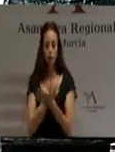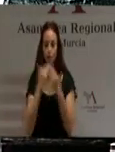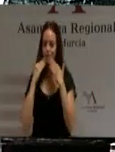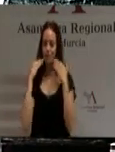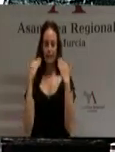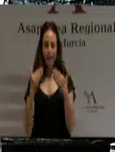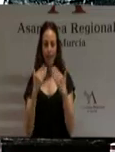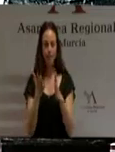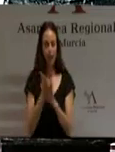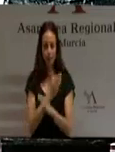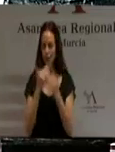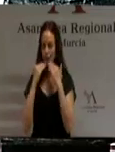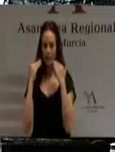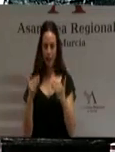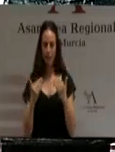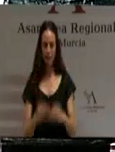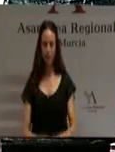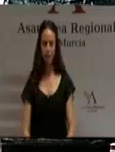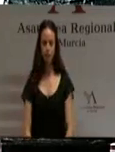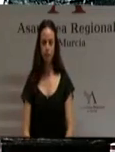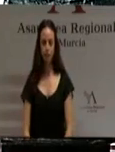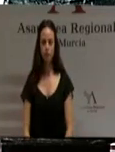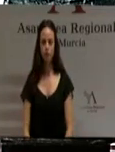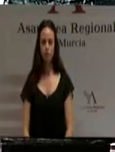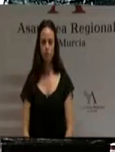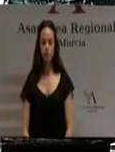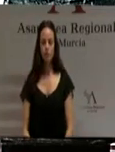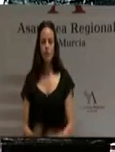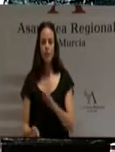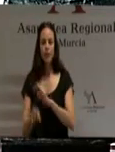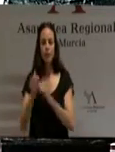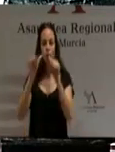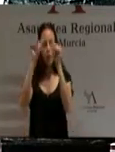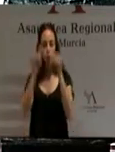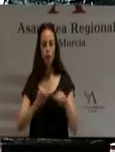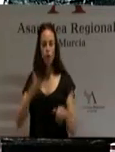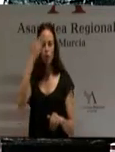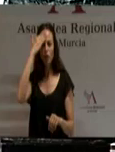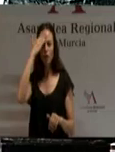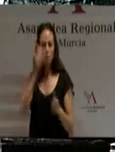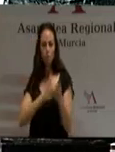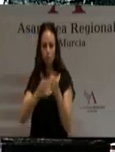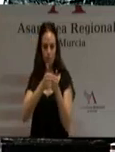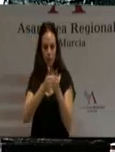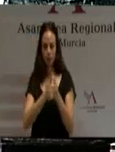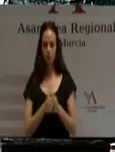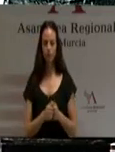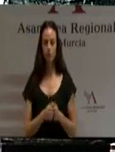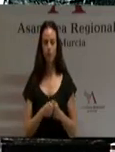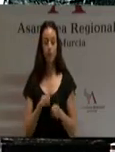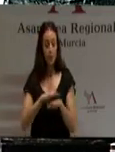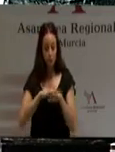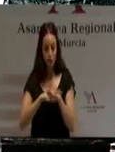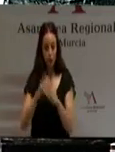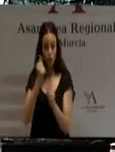anticipada. La creación del modelo ha de ser nuestra principal prioridad. La creación de empleo, perdón, ha de